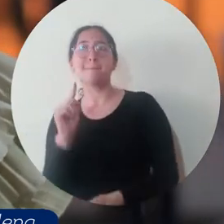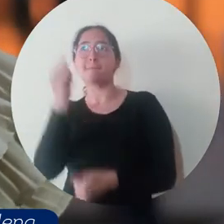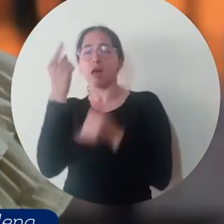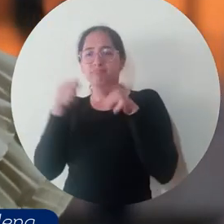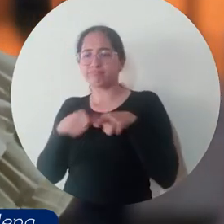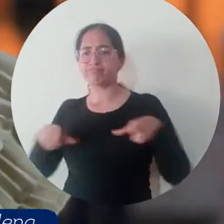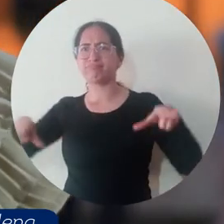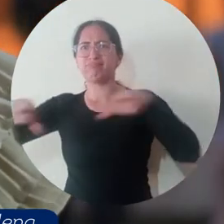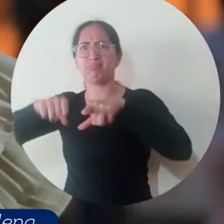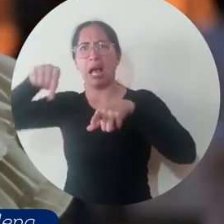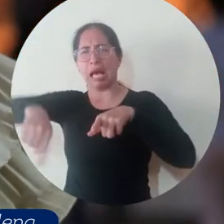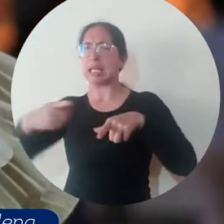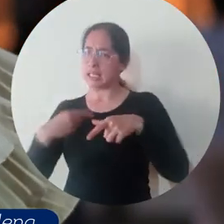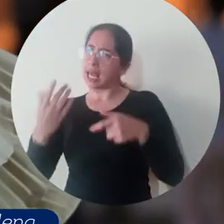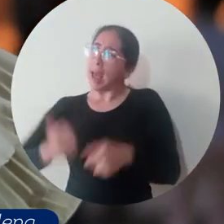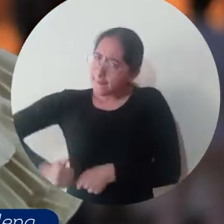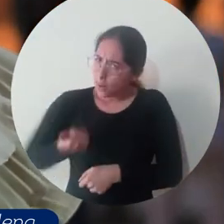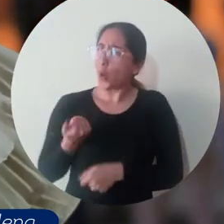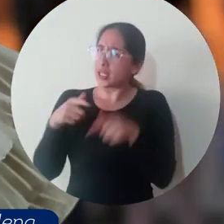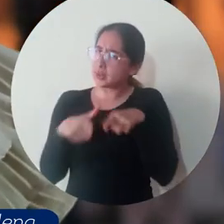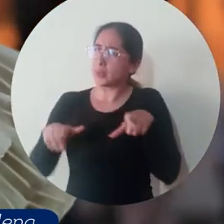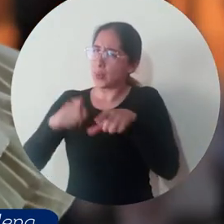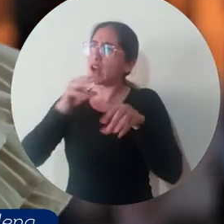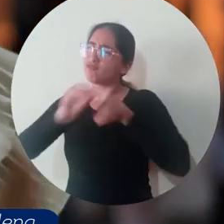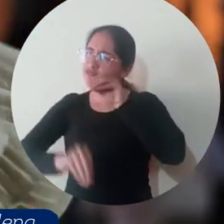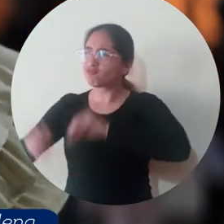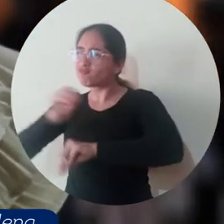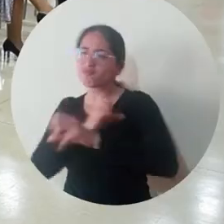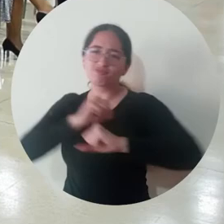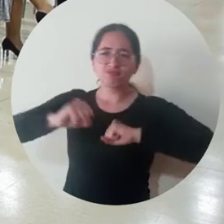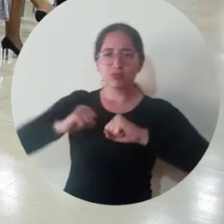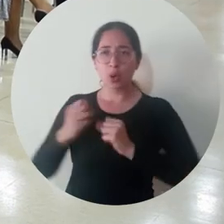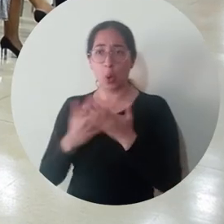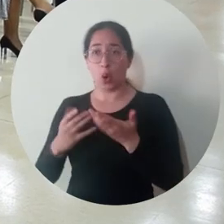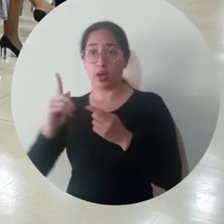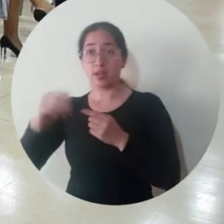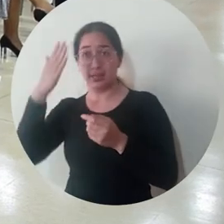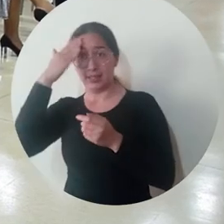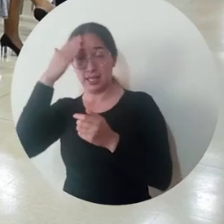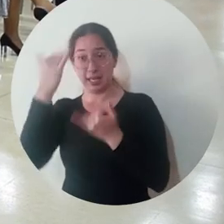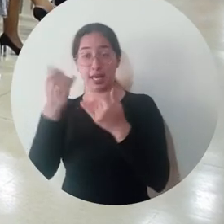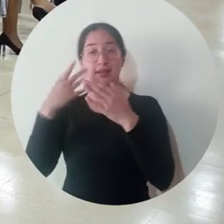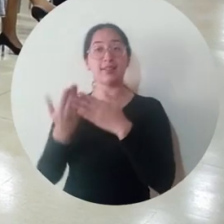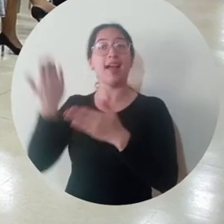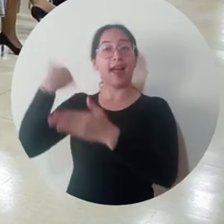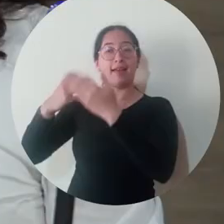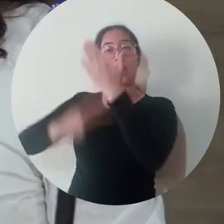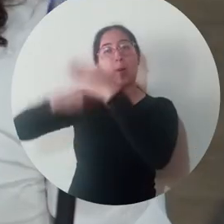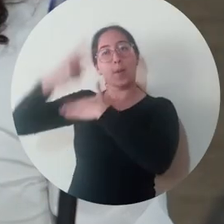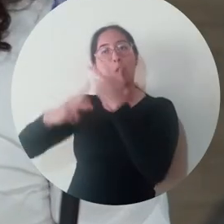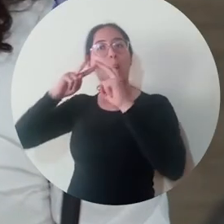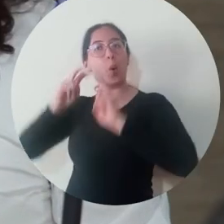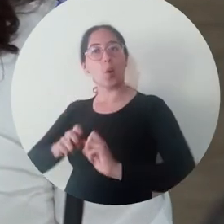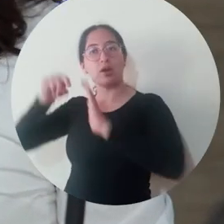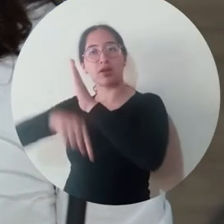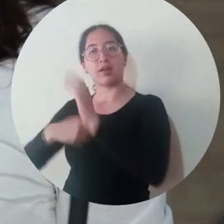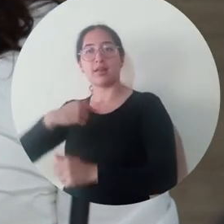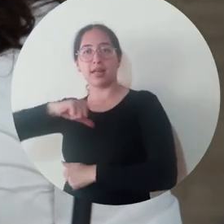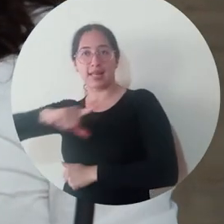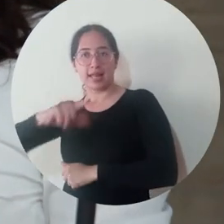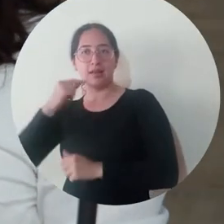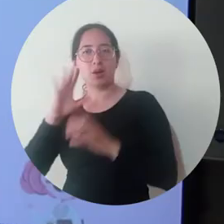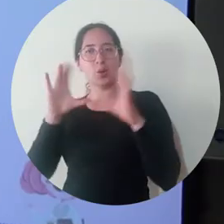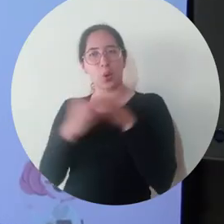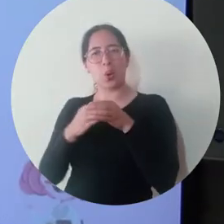caribe es prácticamente único. Los dos productos fueron diseñados en el marco de un proyecto de investigación